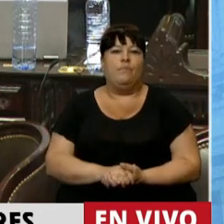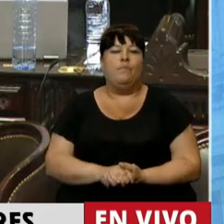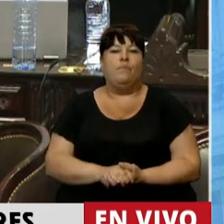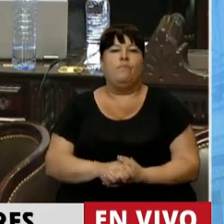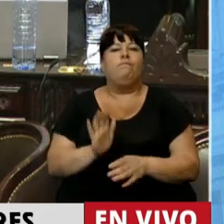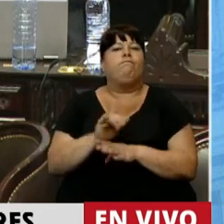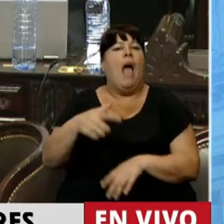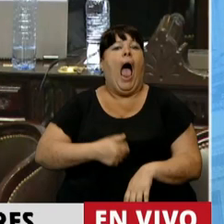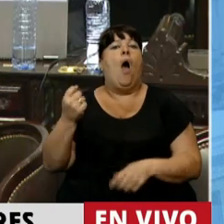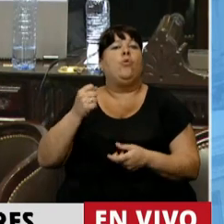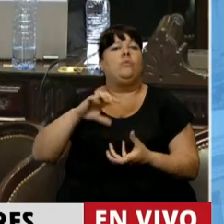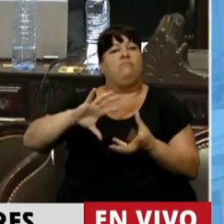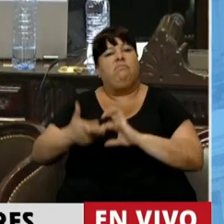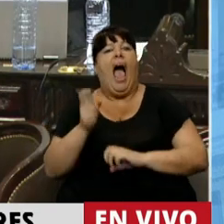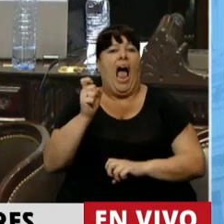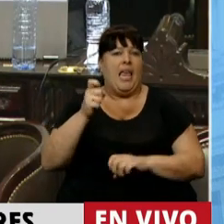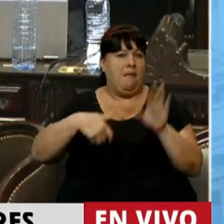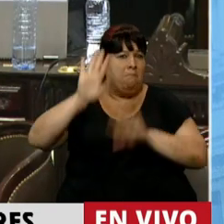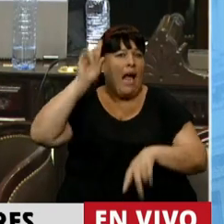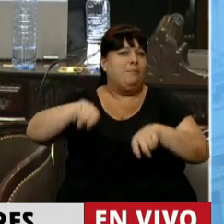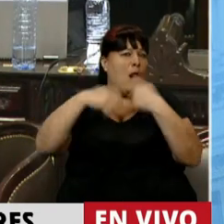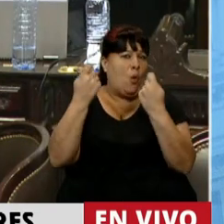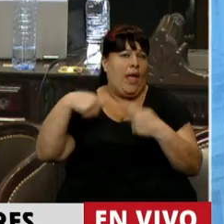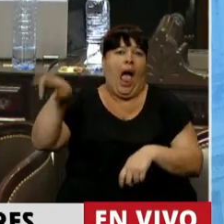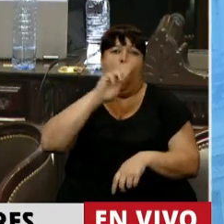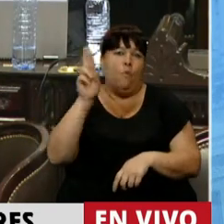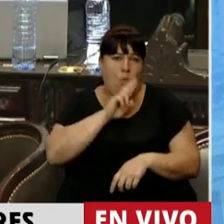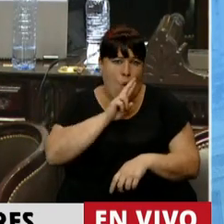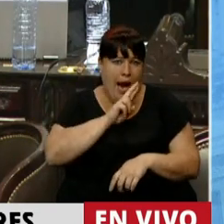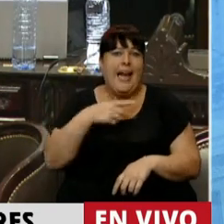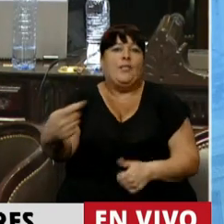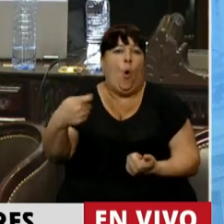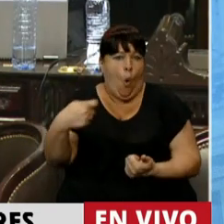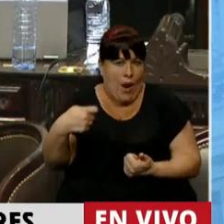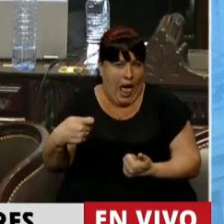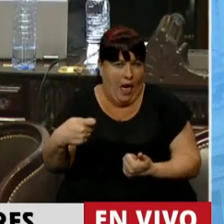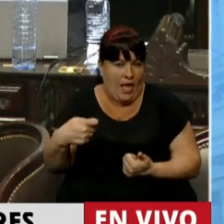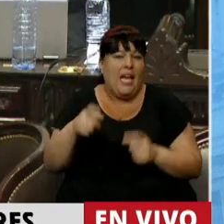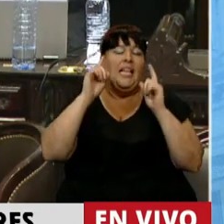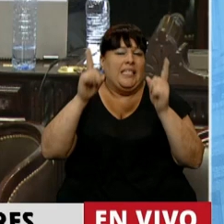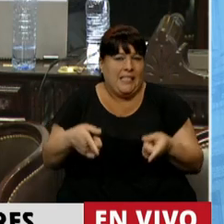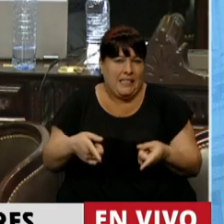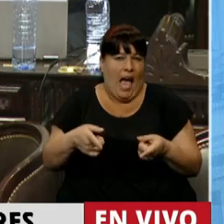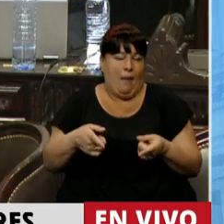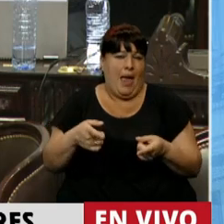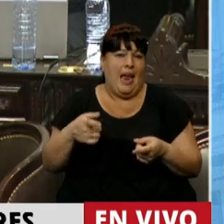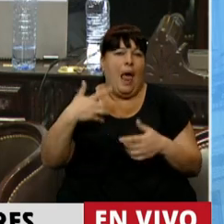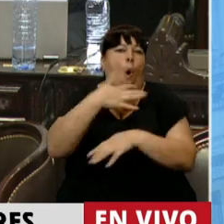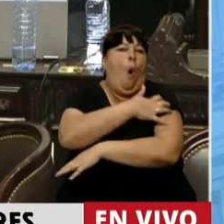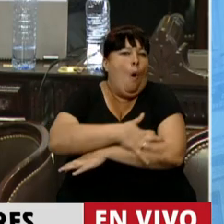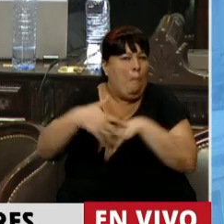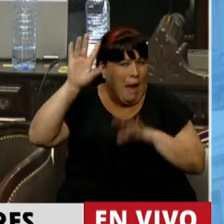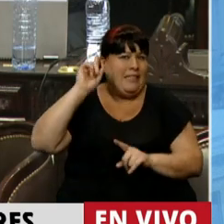a perjudicar, sobre todo, a las mujeres jubiladas y también a las más